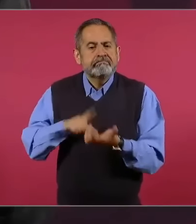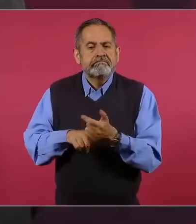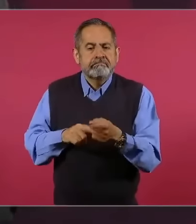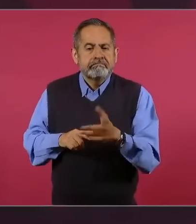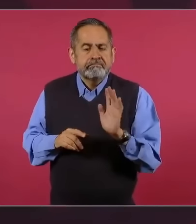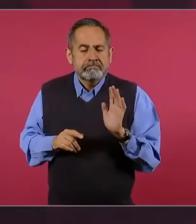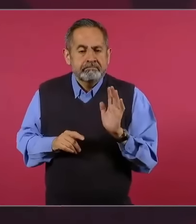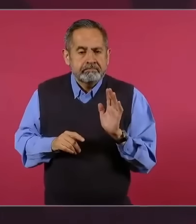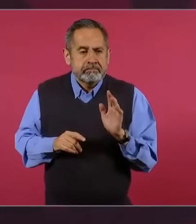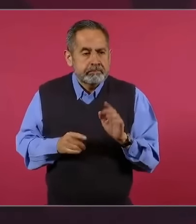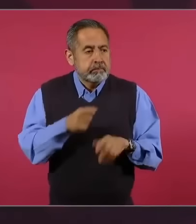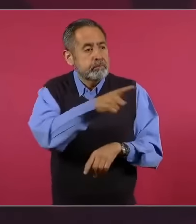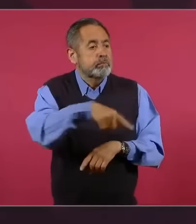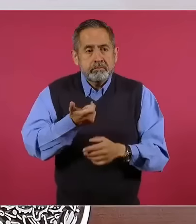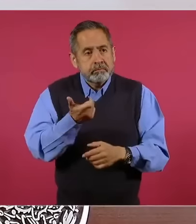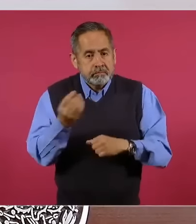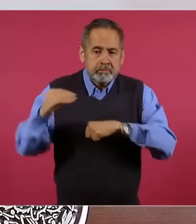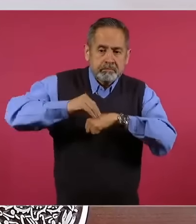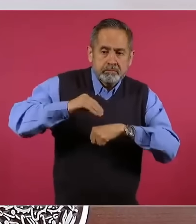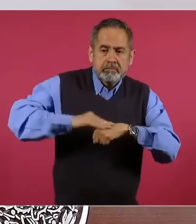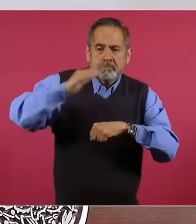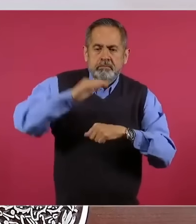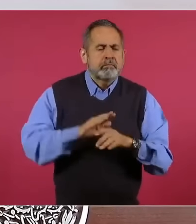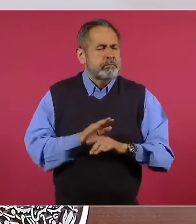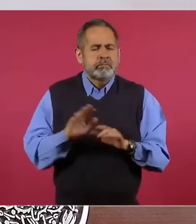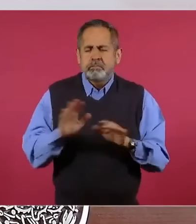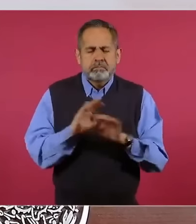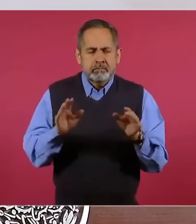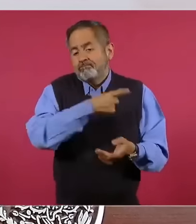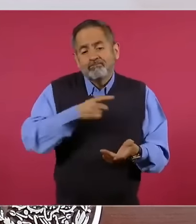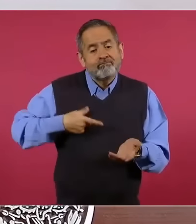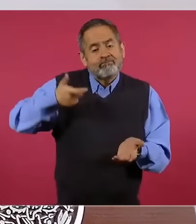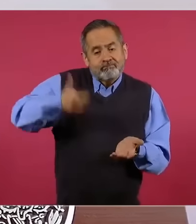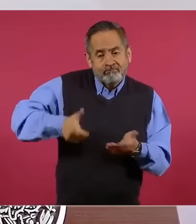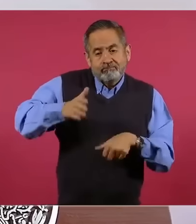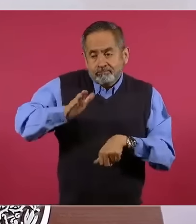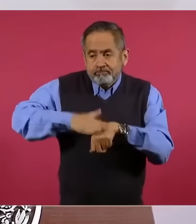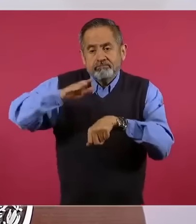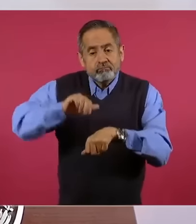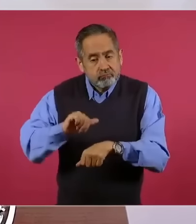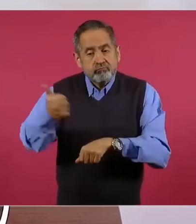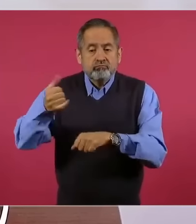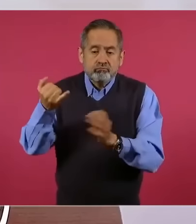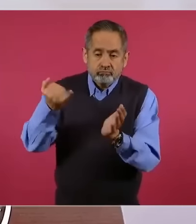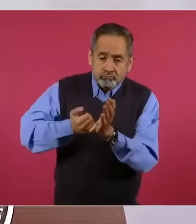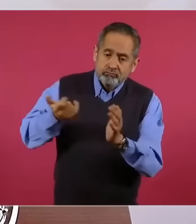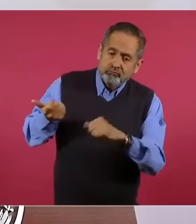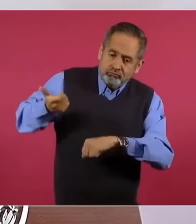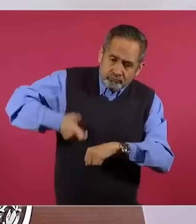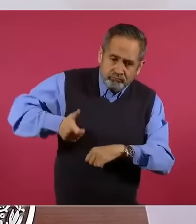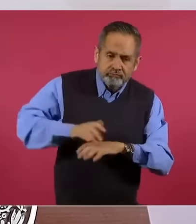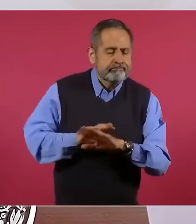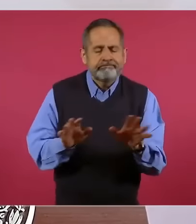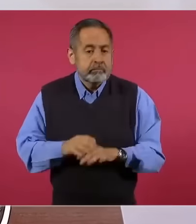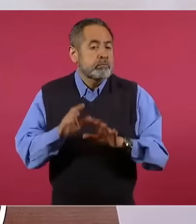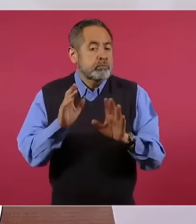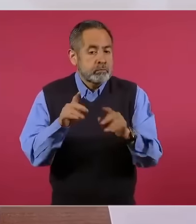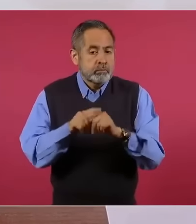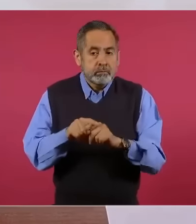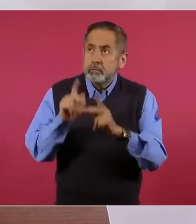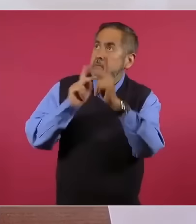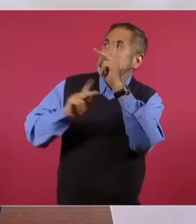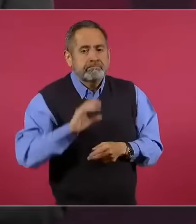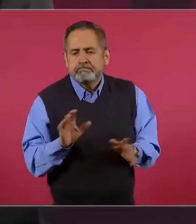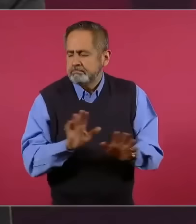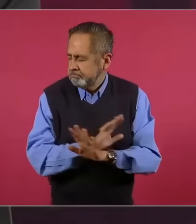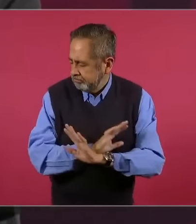sin aumentar impuestos, sin crear impuestos nuevos, sin endeudar al